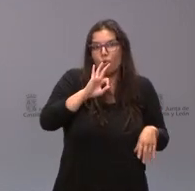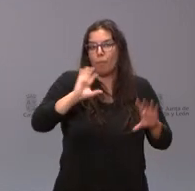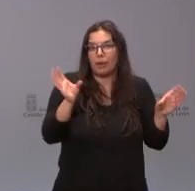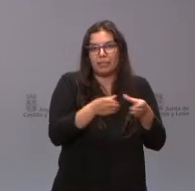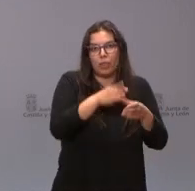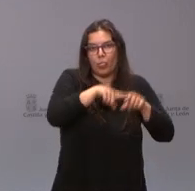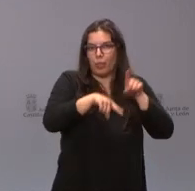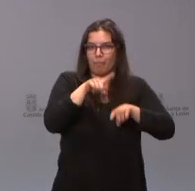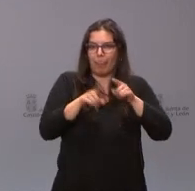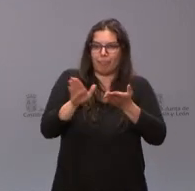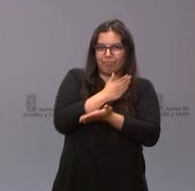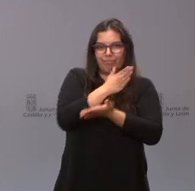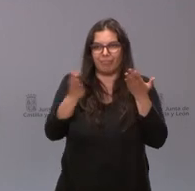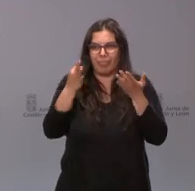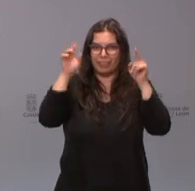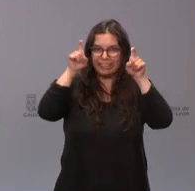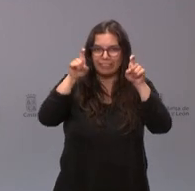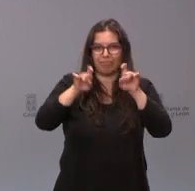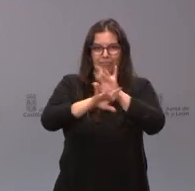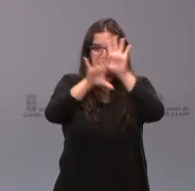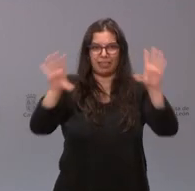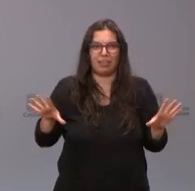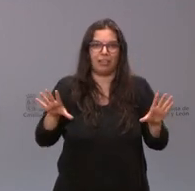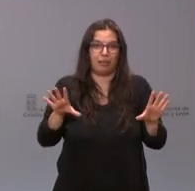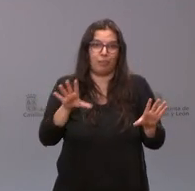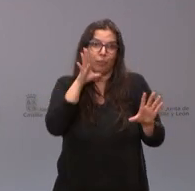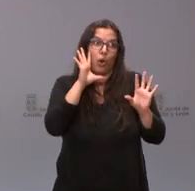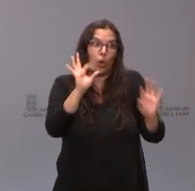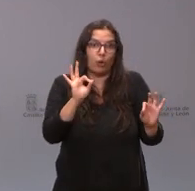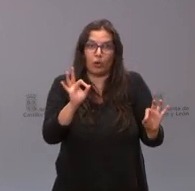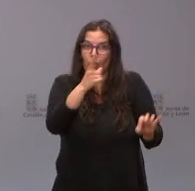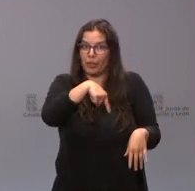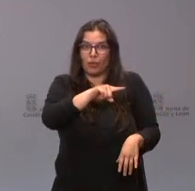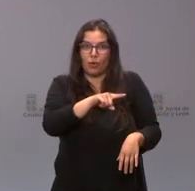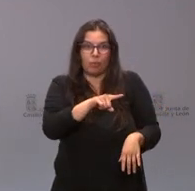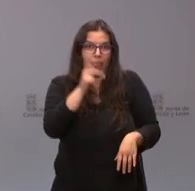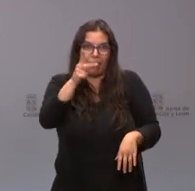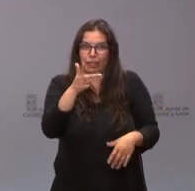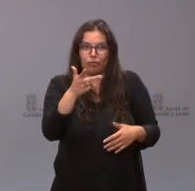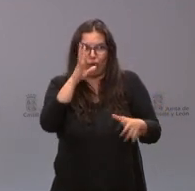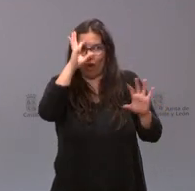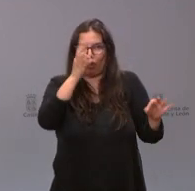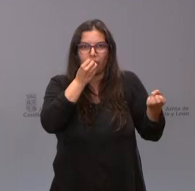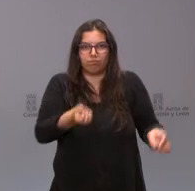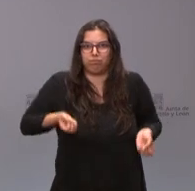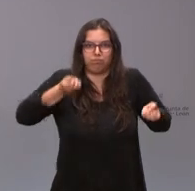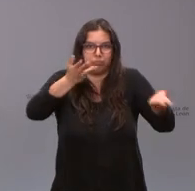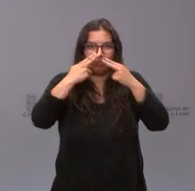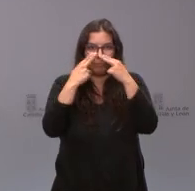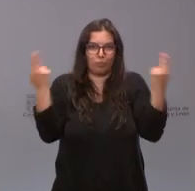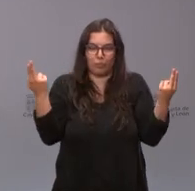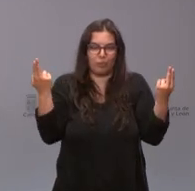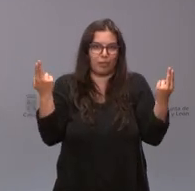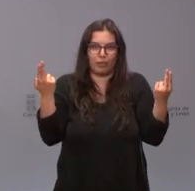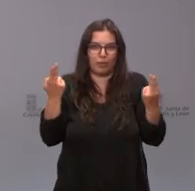de su propio partido que lógicamente están en plena disposición de sus derechos para hacerlos públicos en el